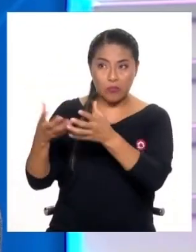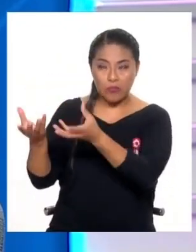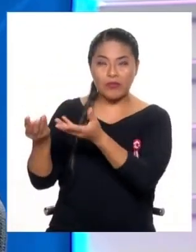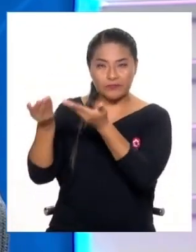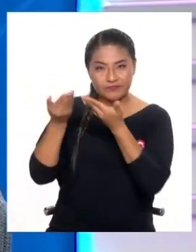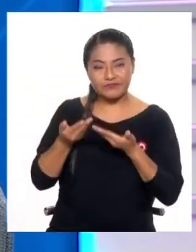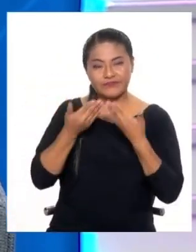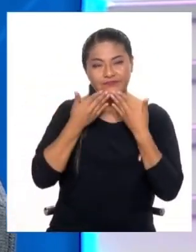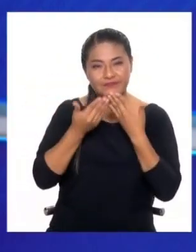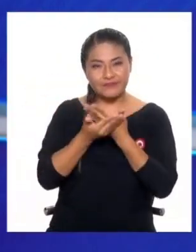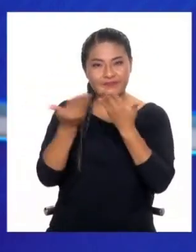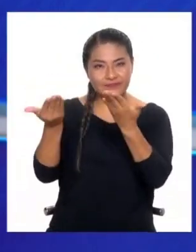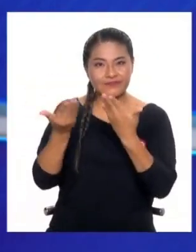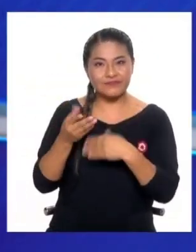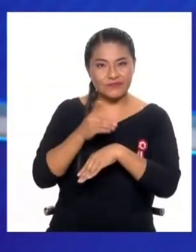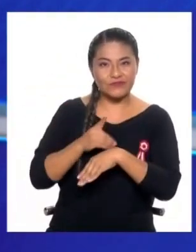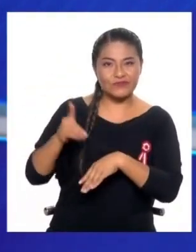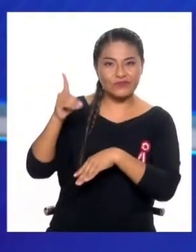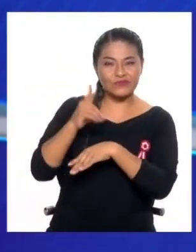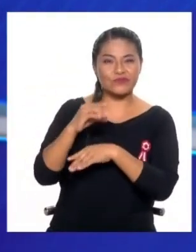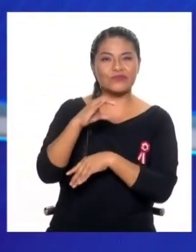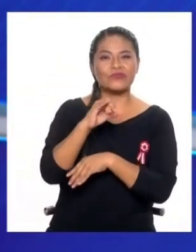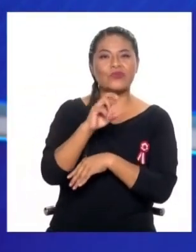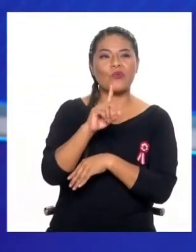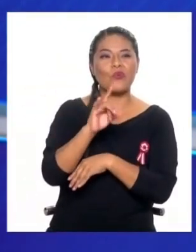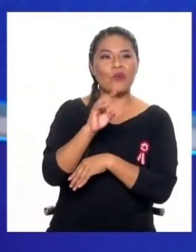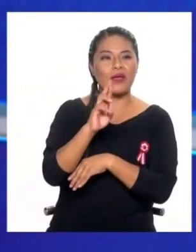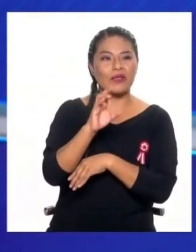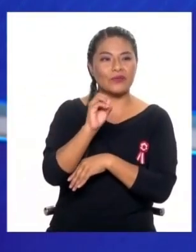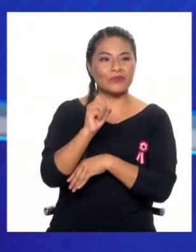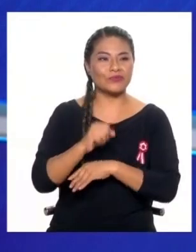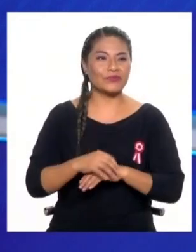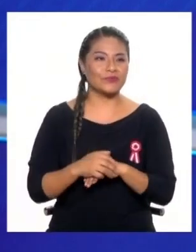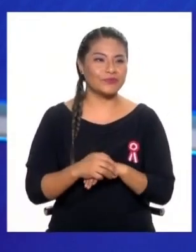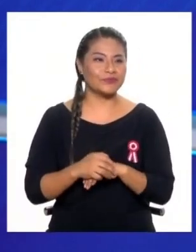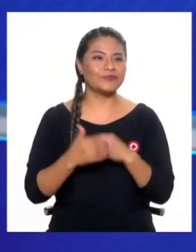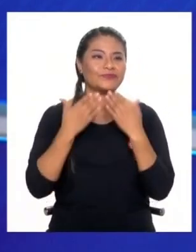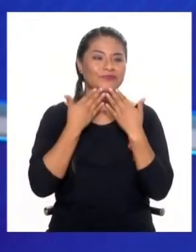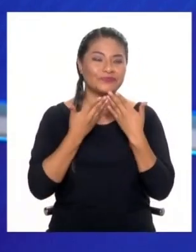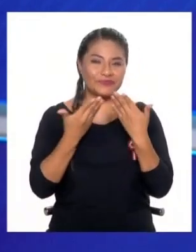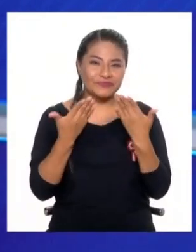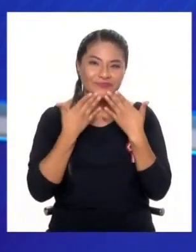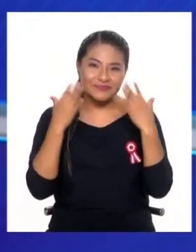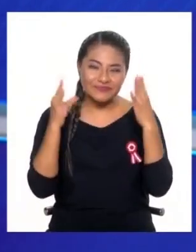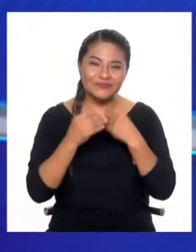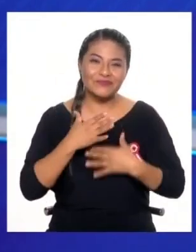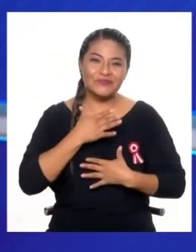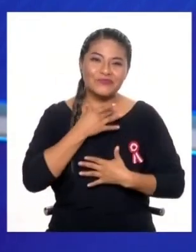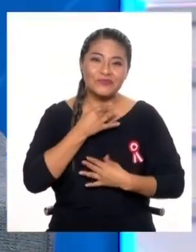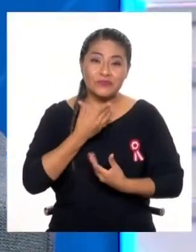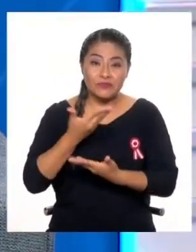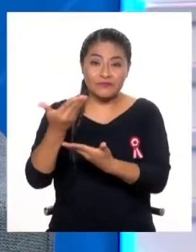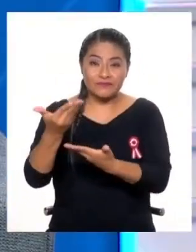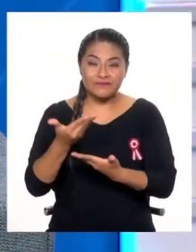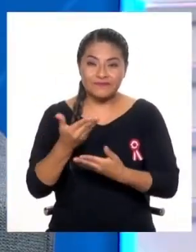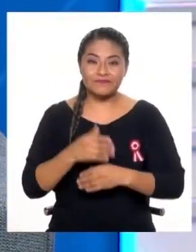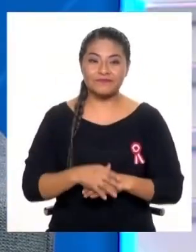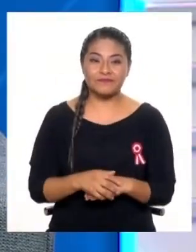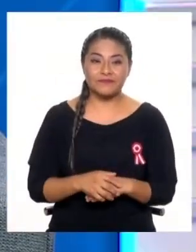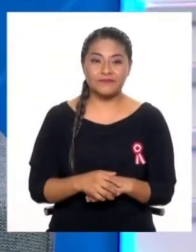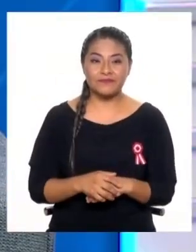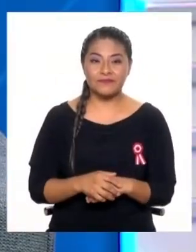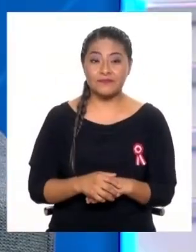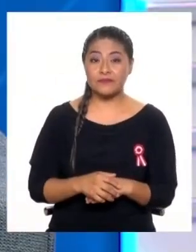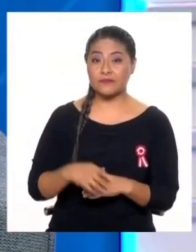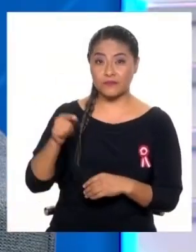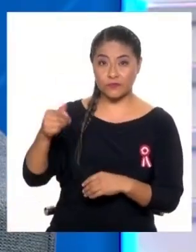noches, doctor Cuadros. Muy buenas noches, Mayte. Un gusto poder acompañarte en este programa. Bueno, no sé si ha tenido ocasión